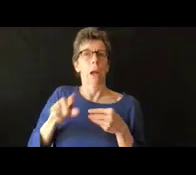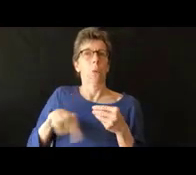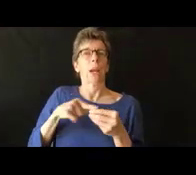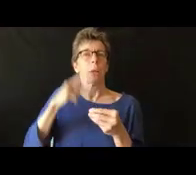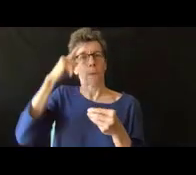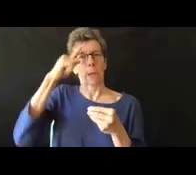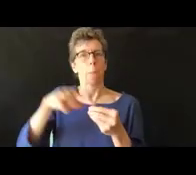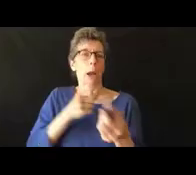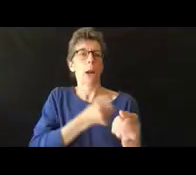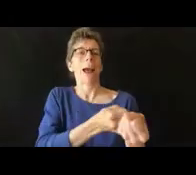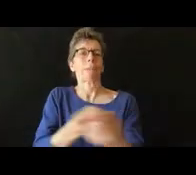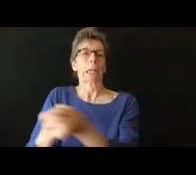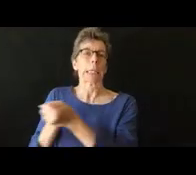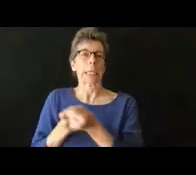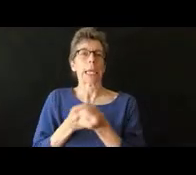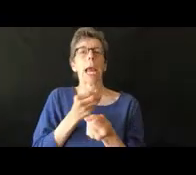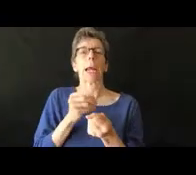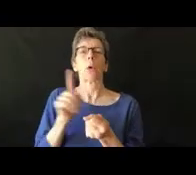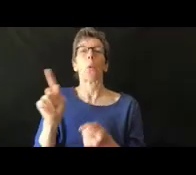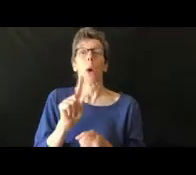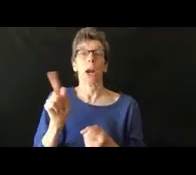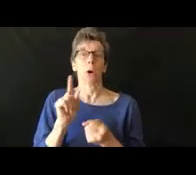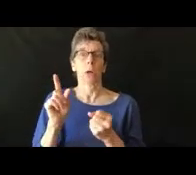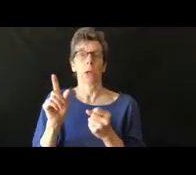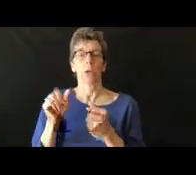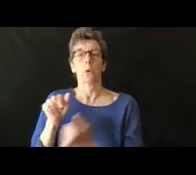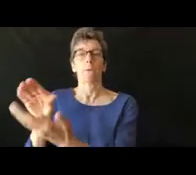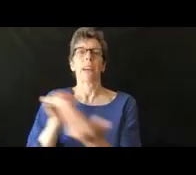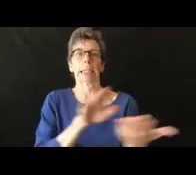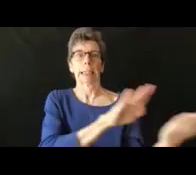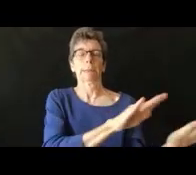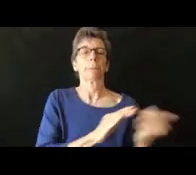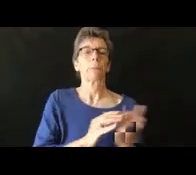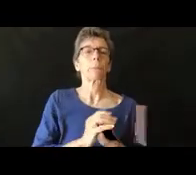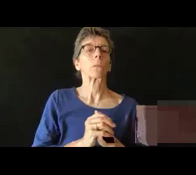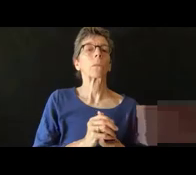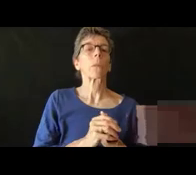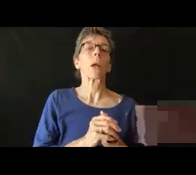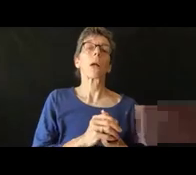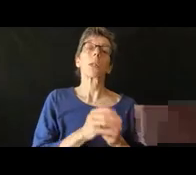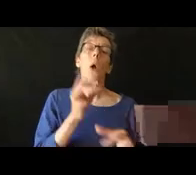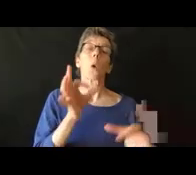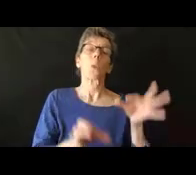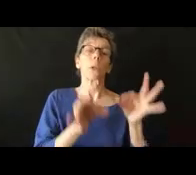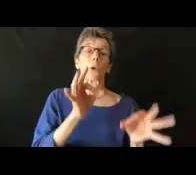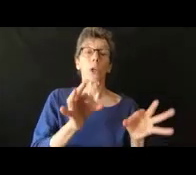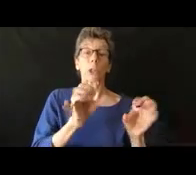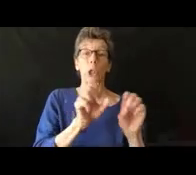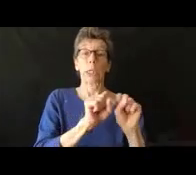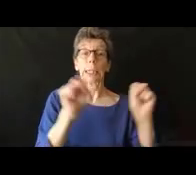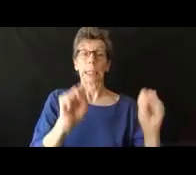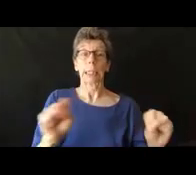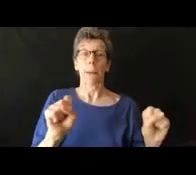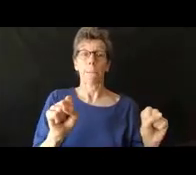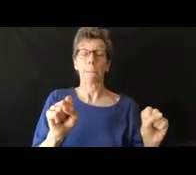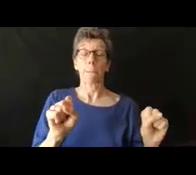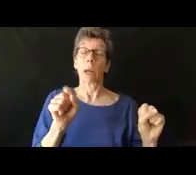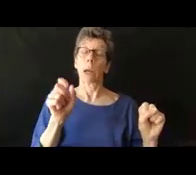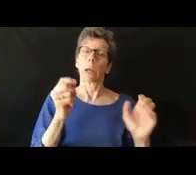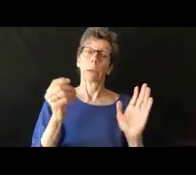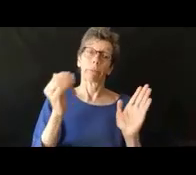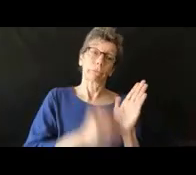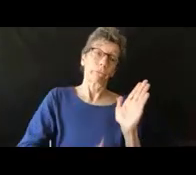Entonces, los tribunales siempre están evaluando retos, como estábamos hablando, retiniendo lo que son las